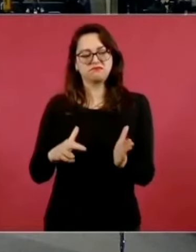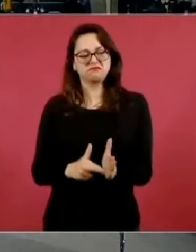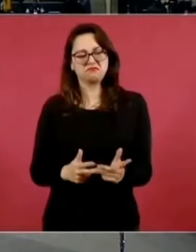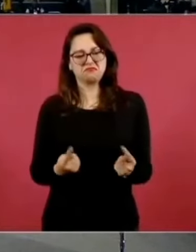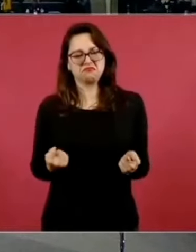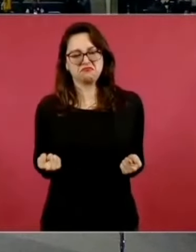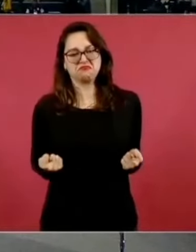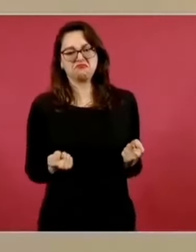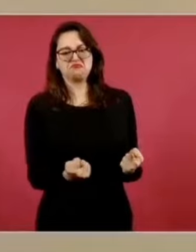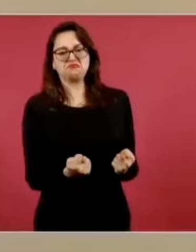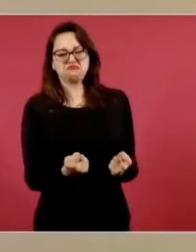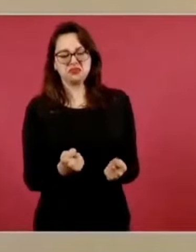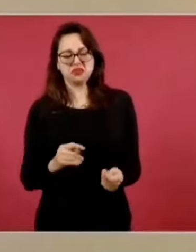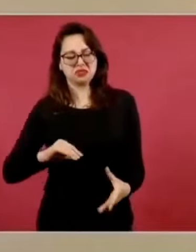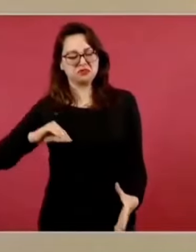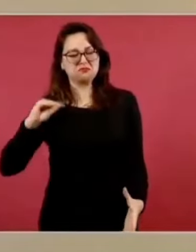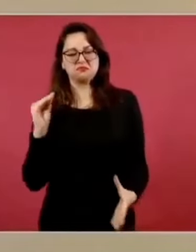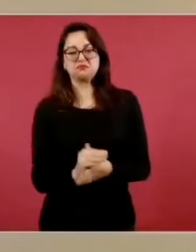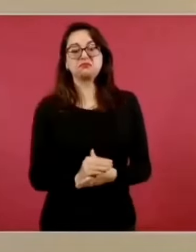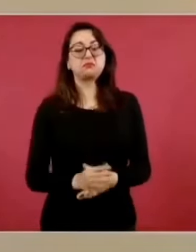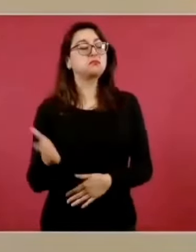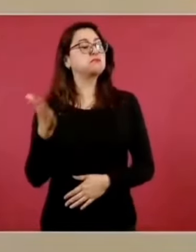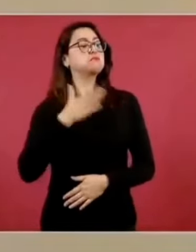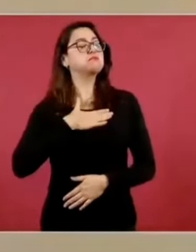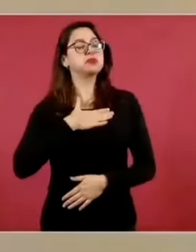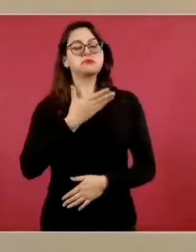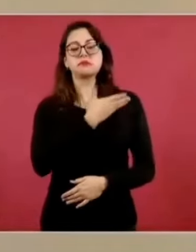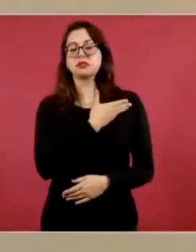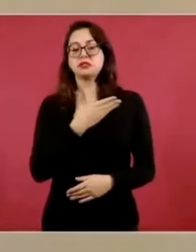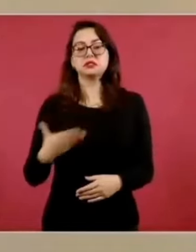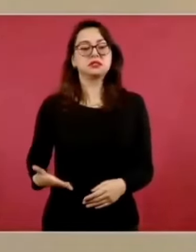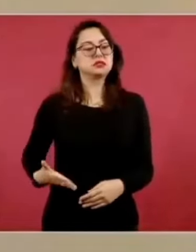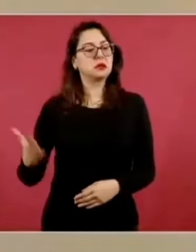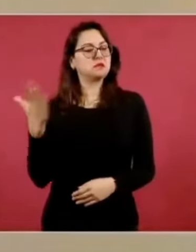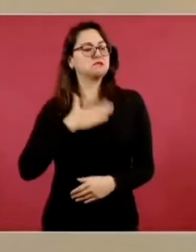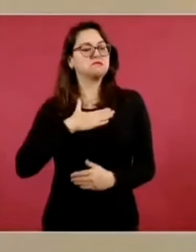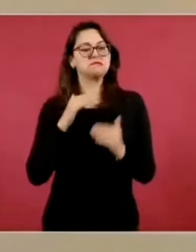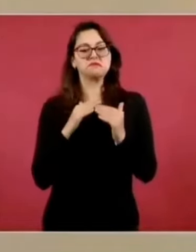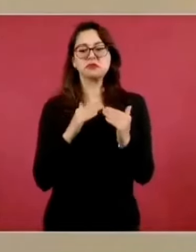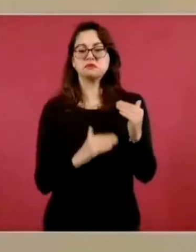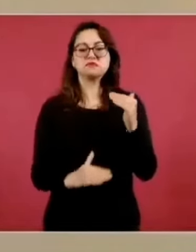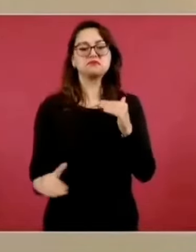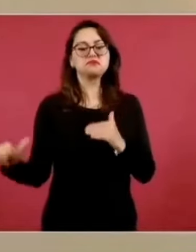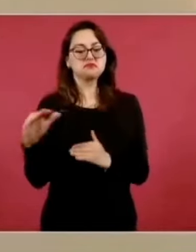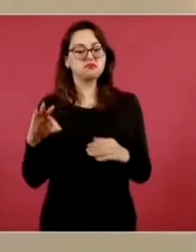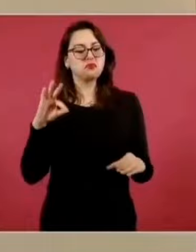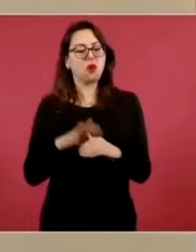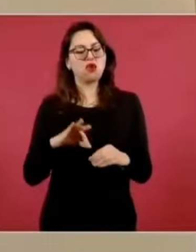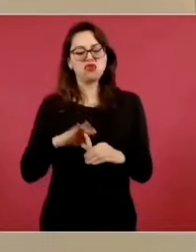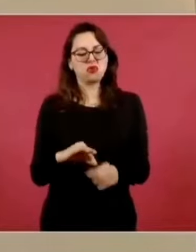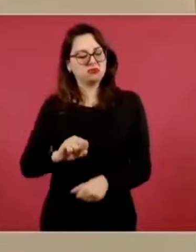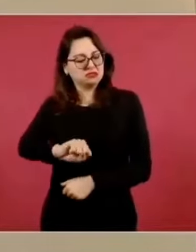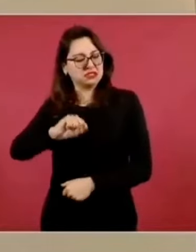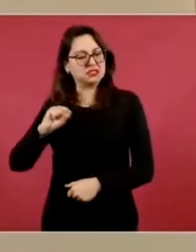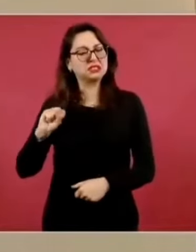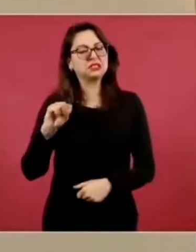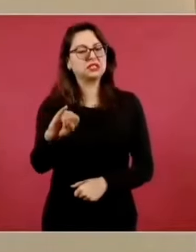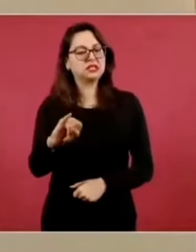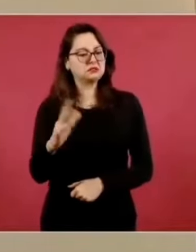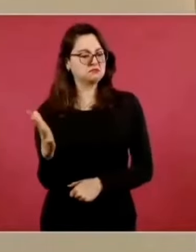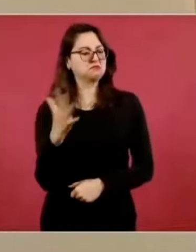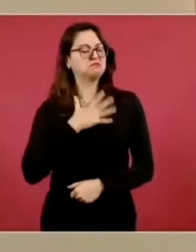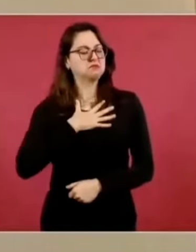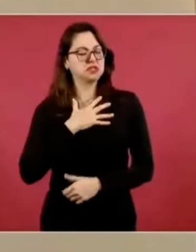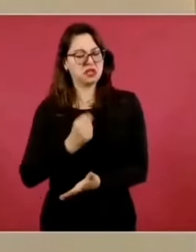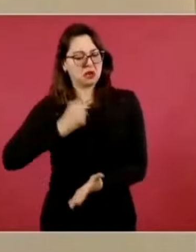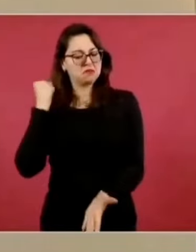al tener voto de calidad por ser presidente de sala, votaba en favor de su propio proyecto.